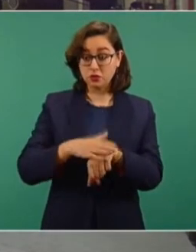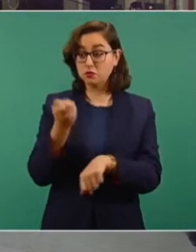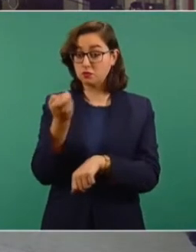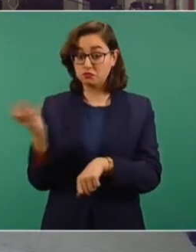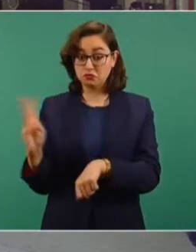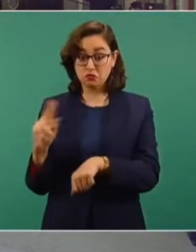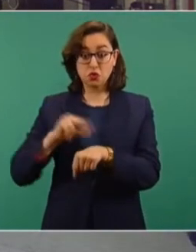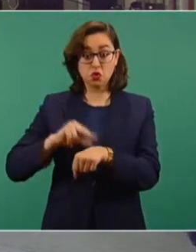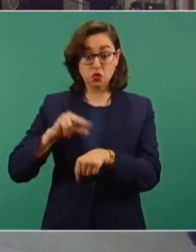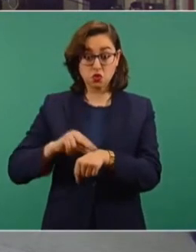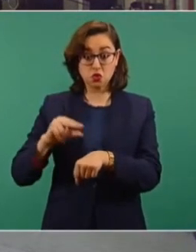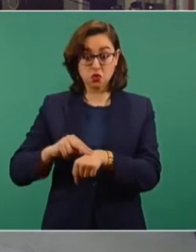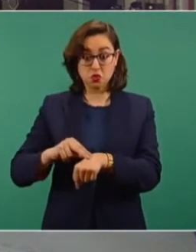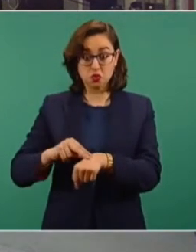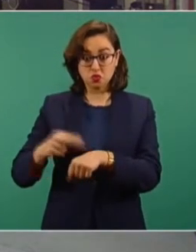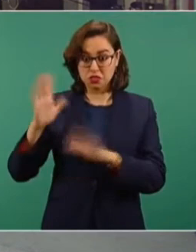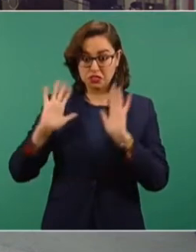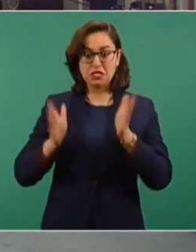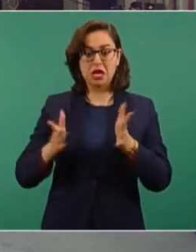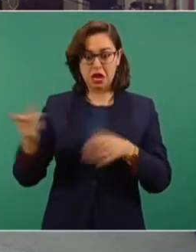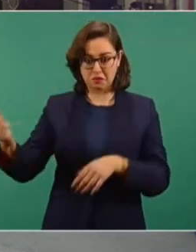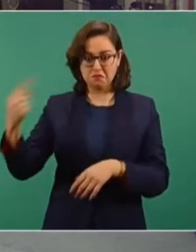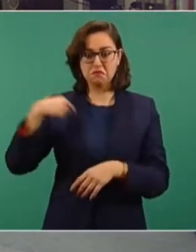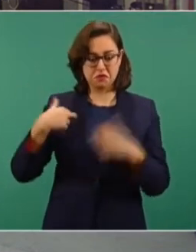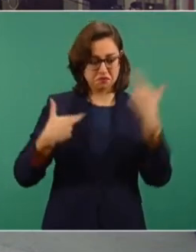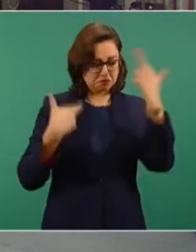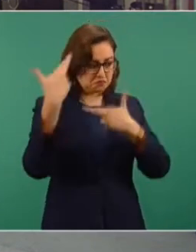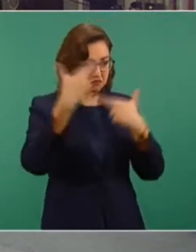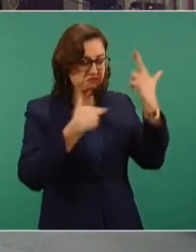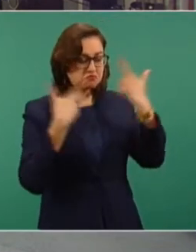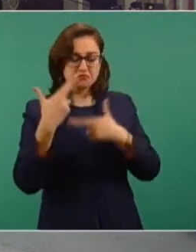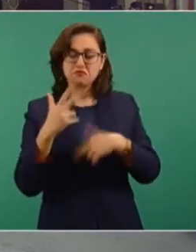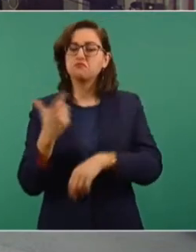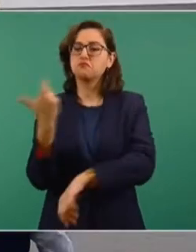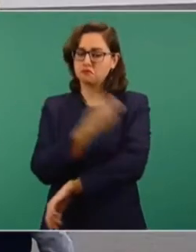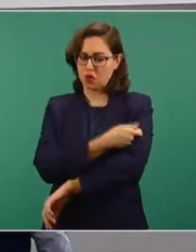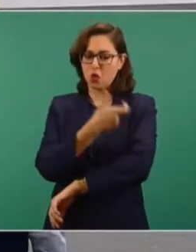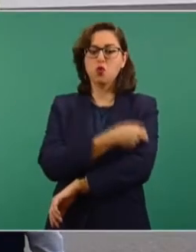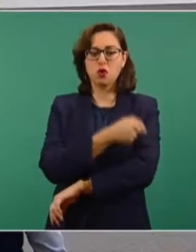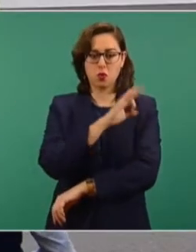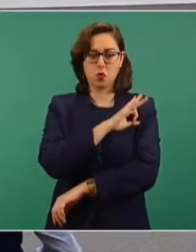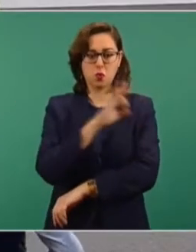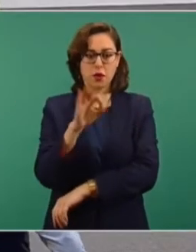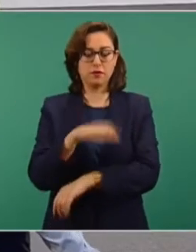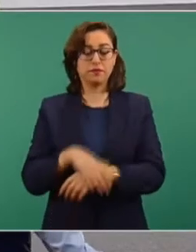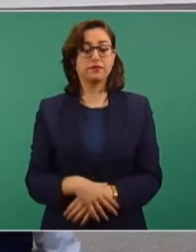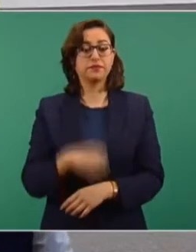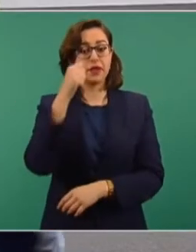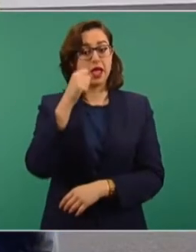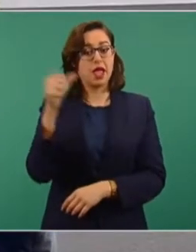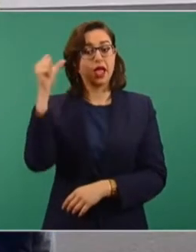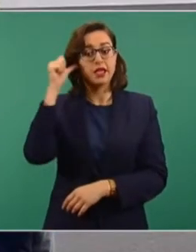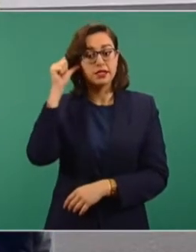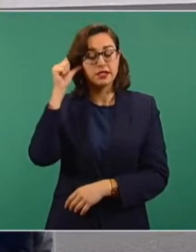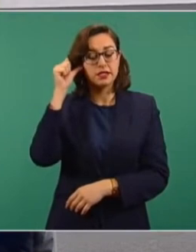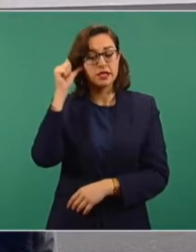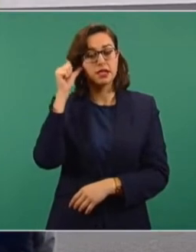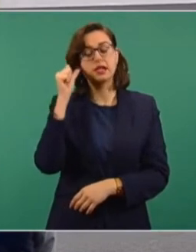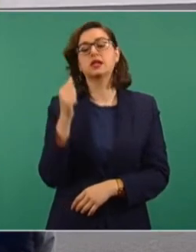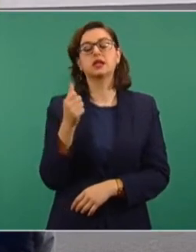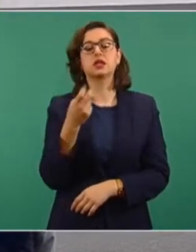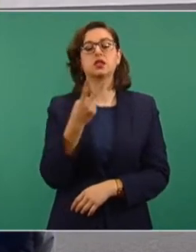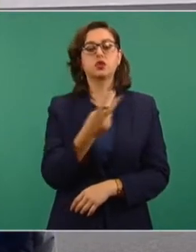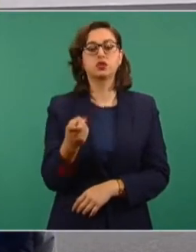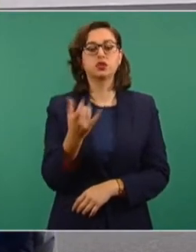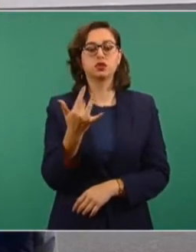que me vacune, 254 mil. pero es el corte